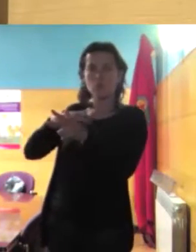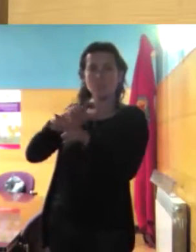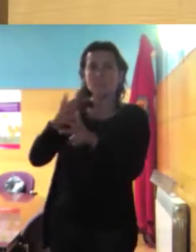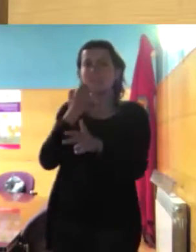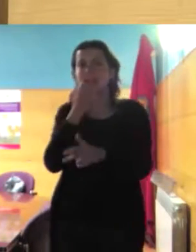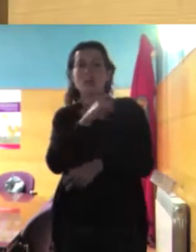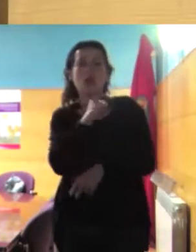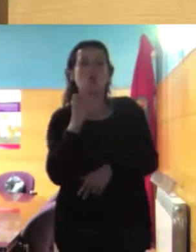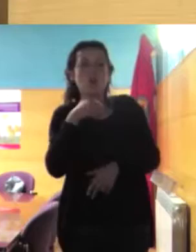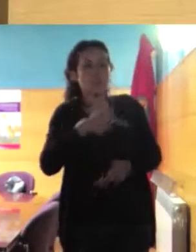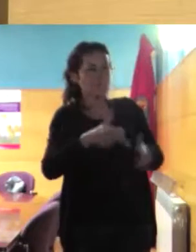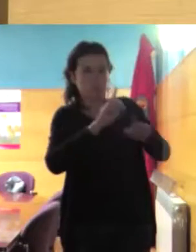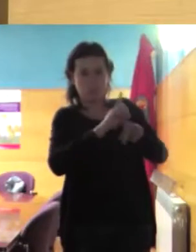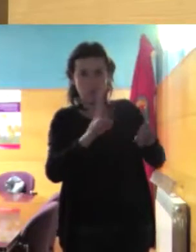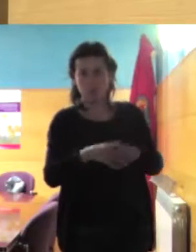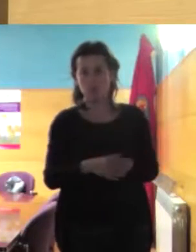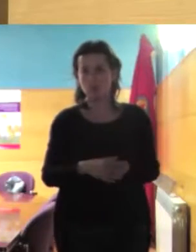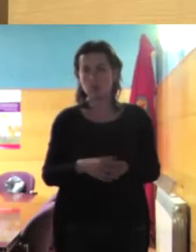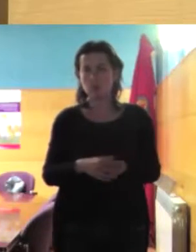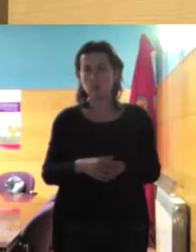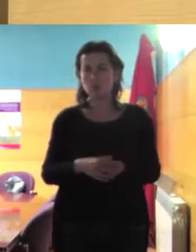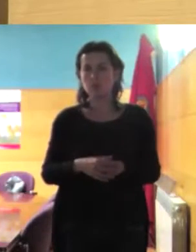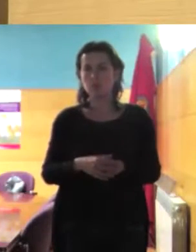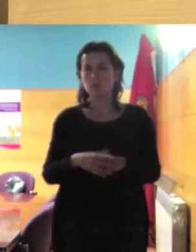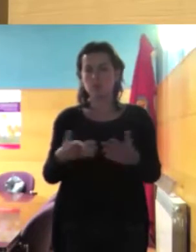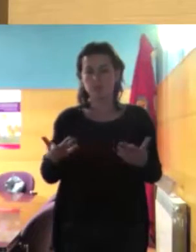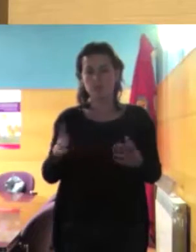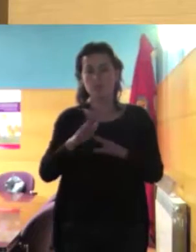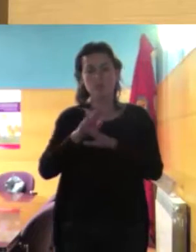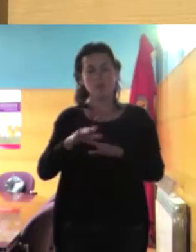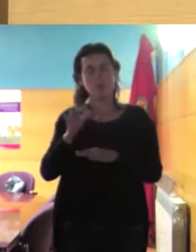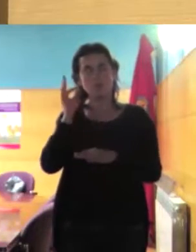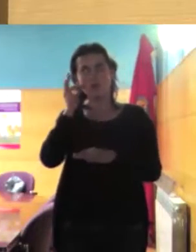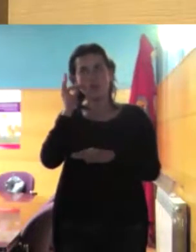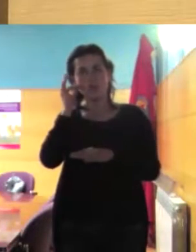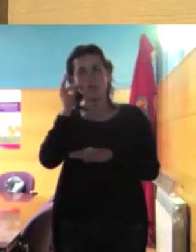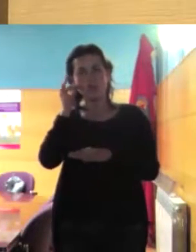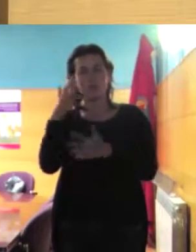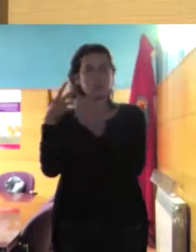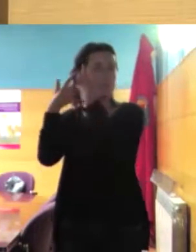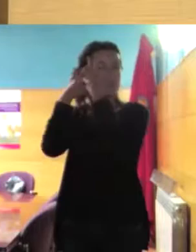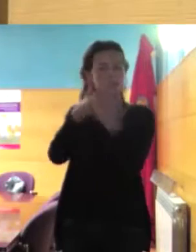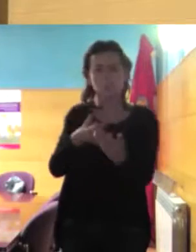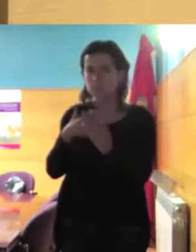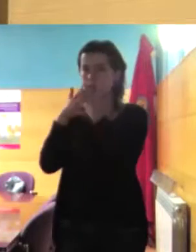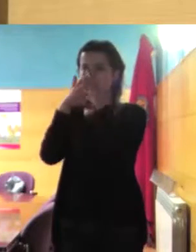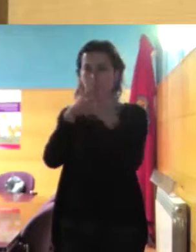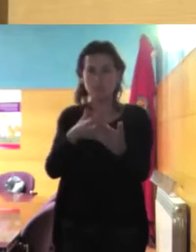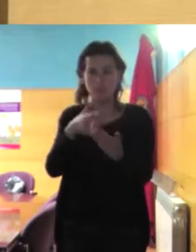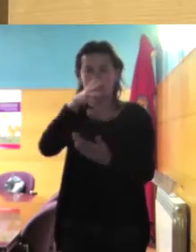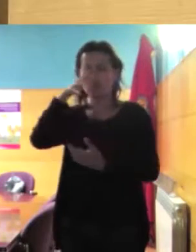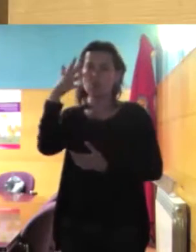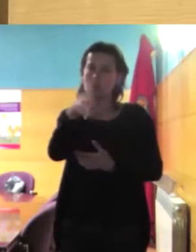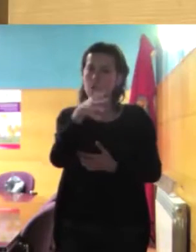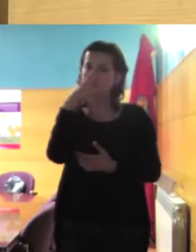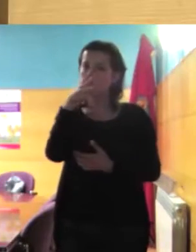yo creo que también procede efectivamente de mujeres que han sido muy criticadoras denunciando como tú bien has dicho al principio